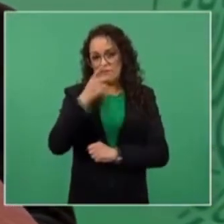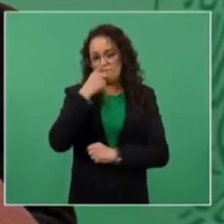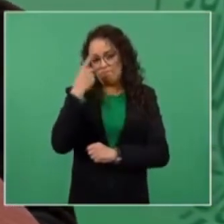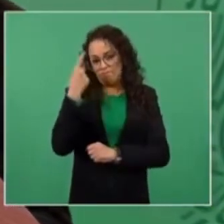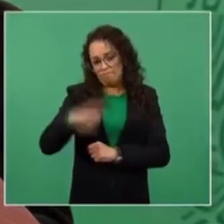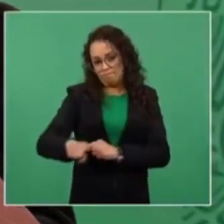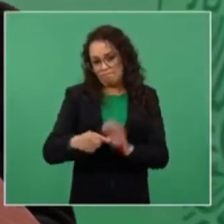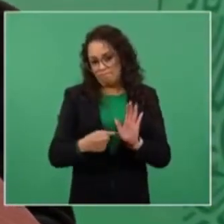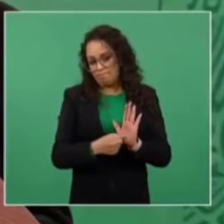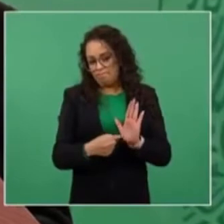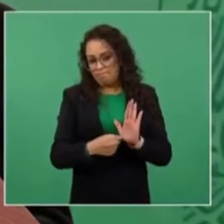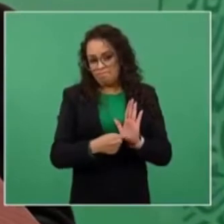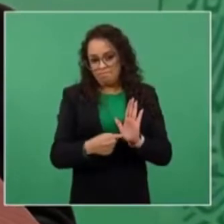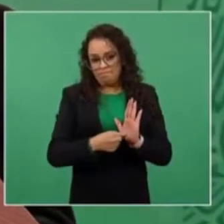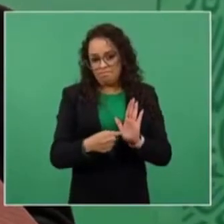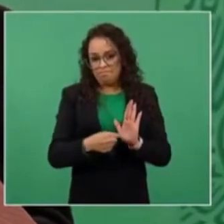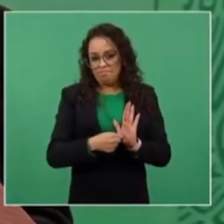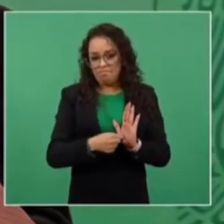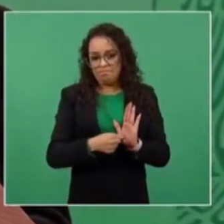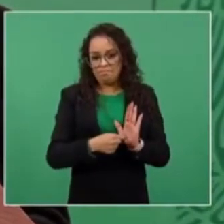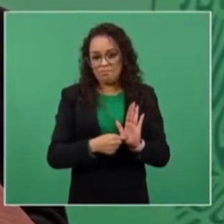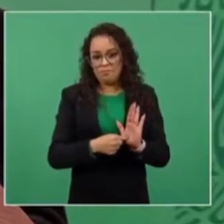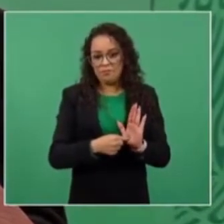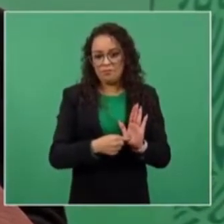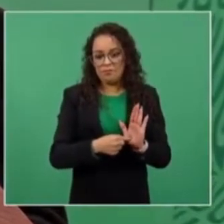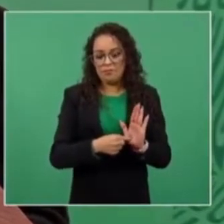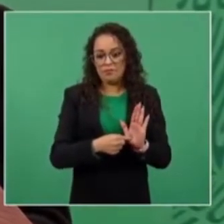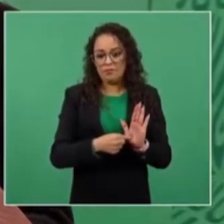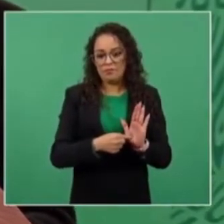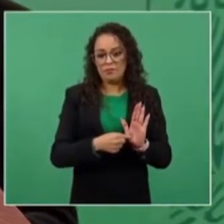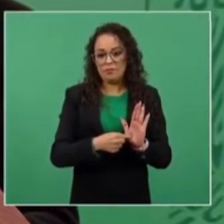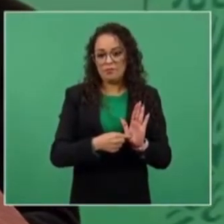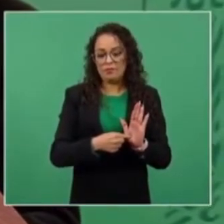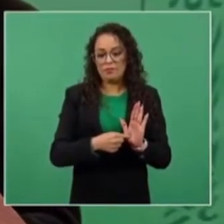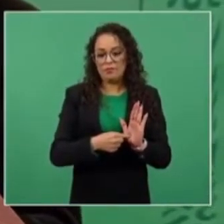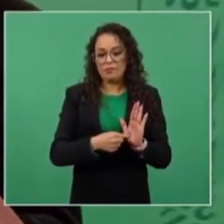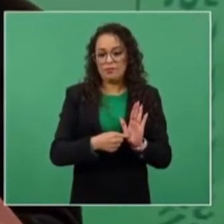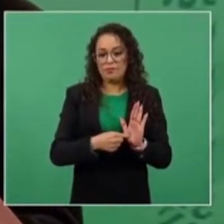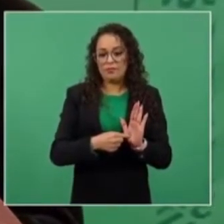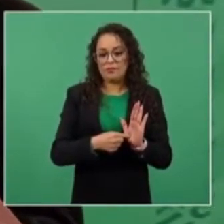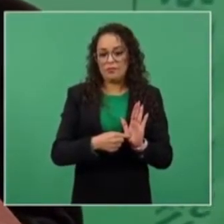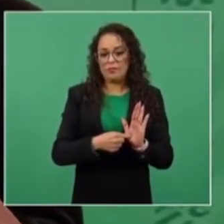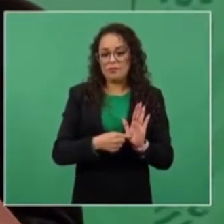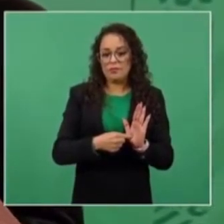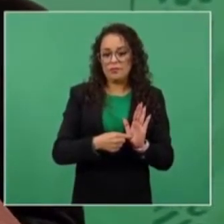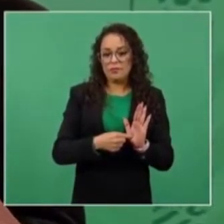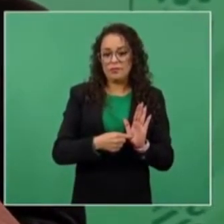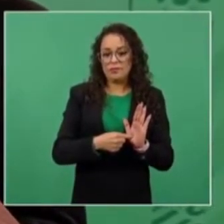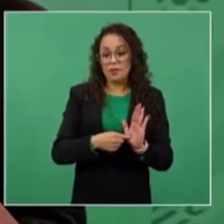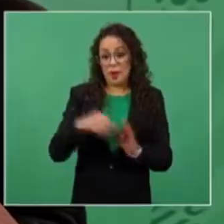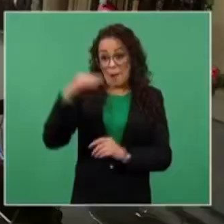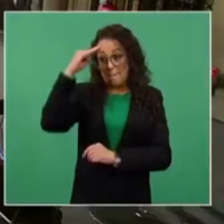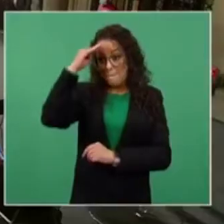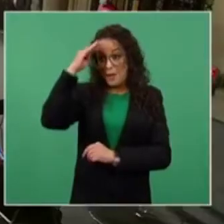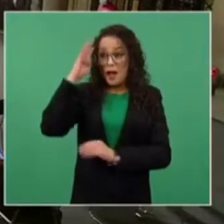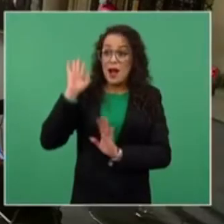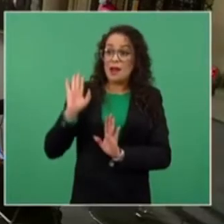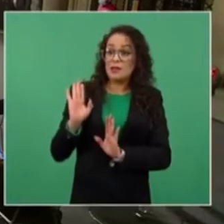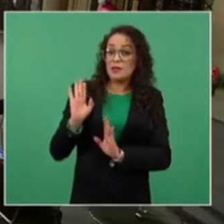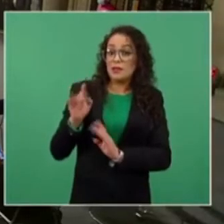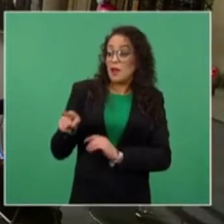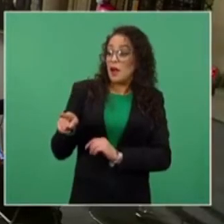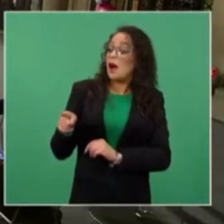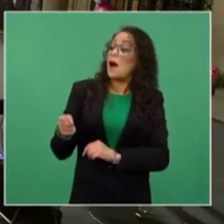no es este desde el primer día desde la primera ocasión